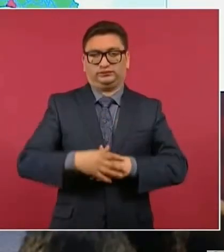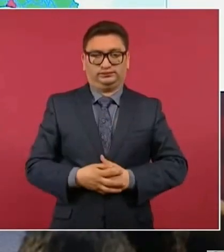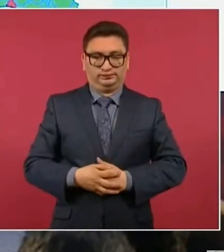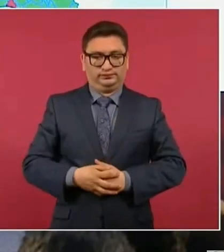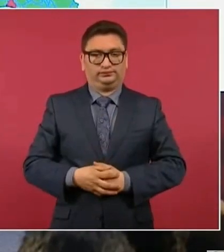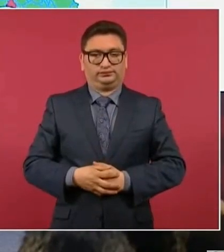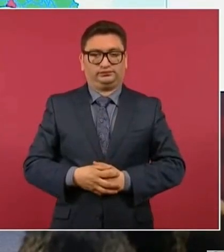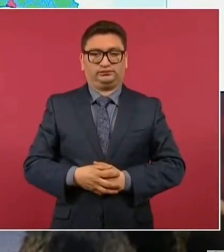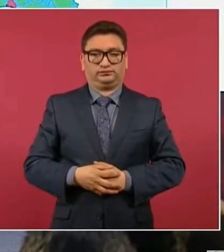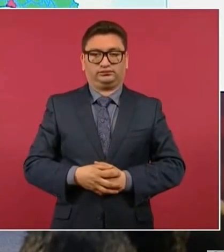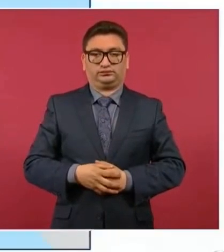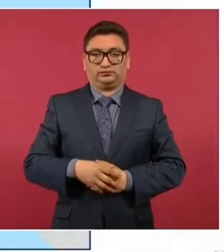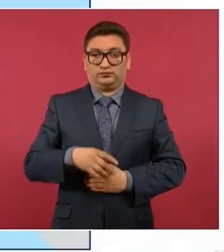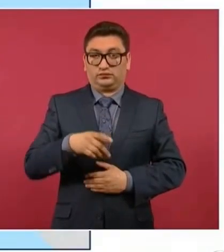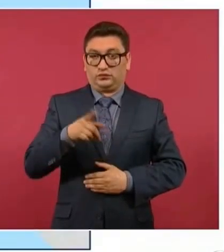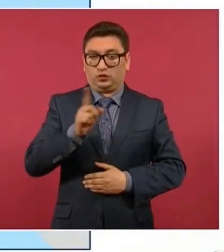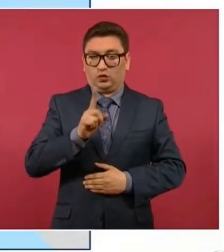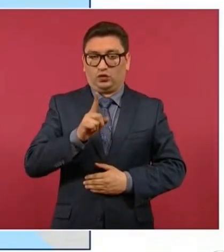Sí,